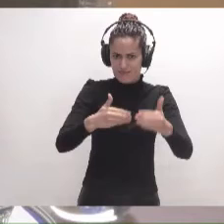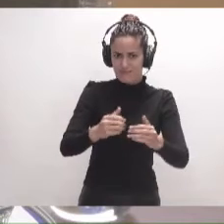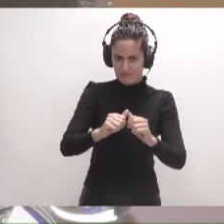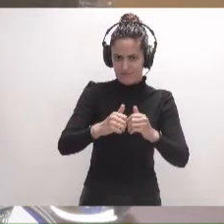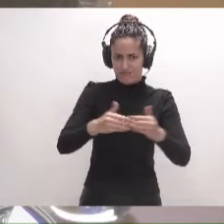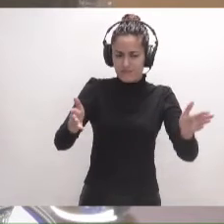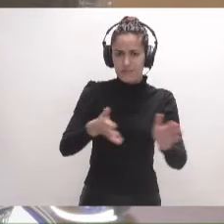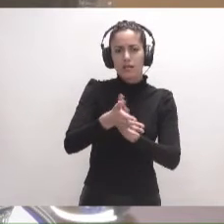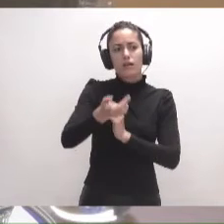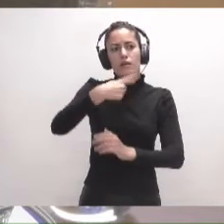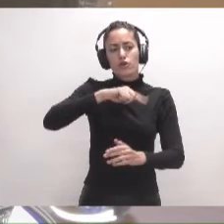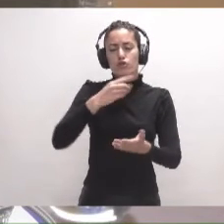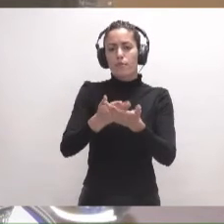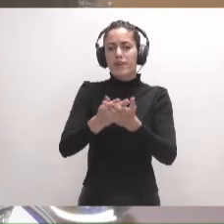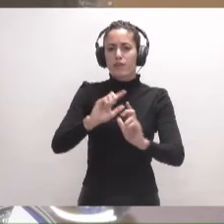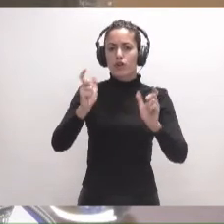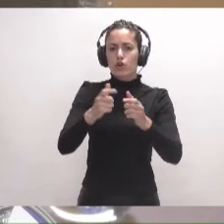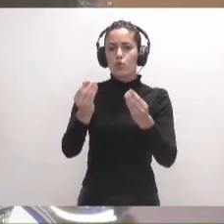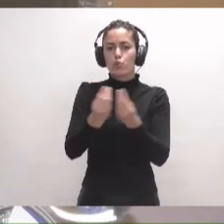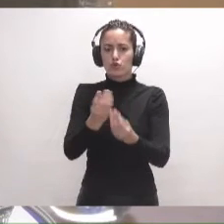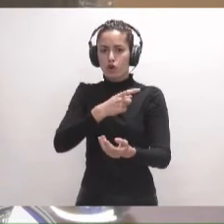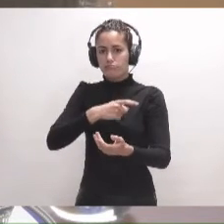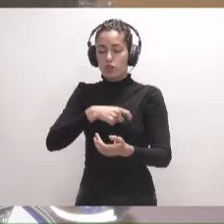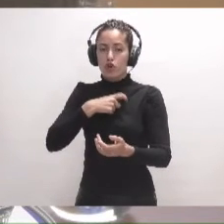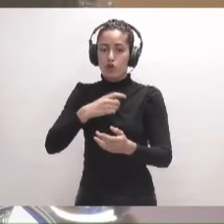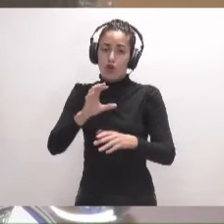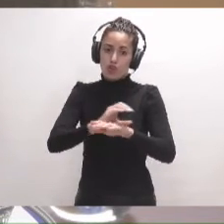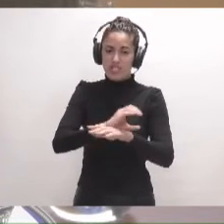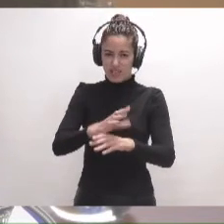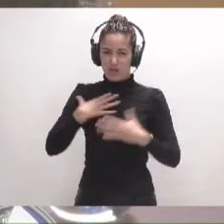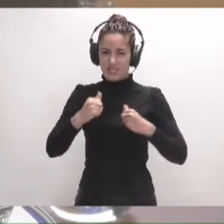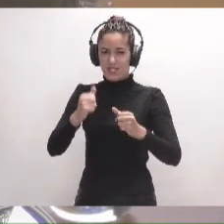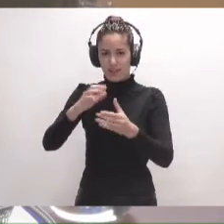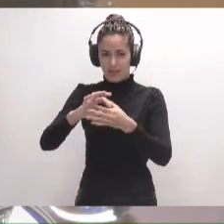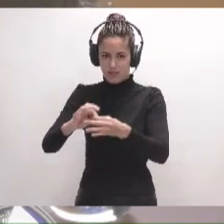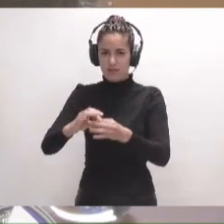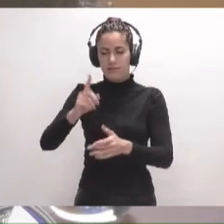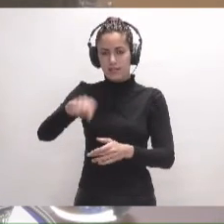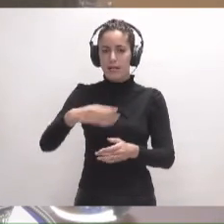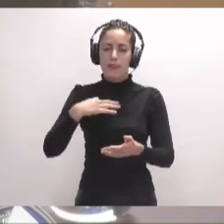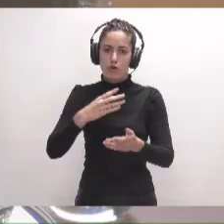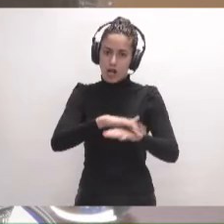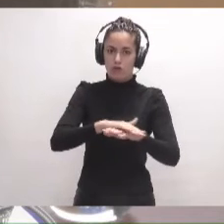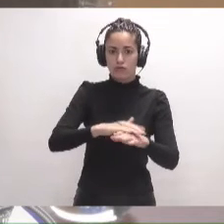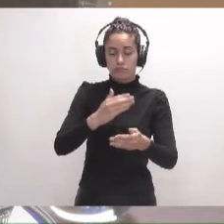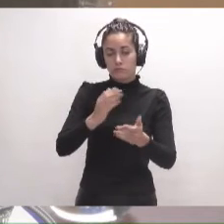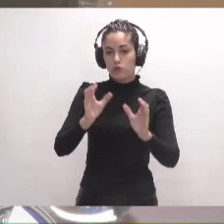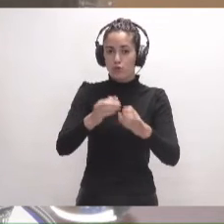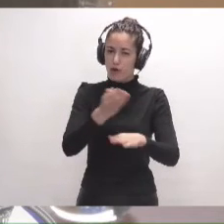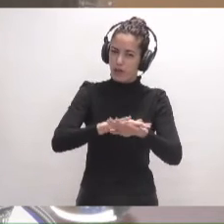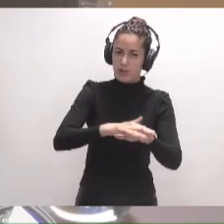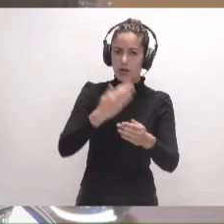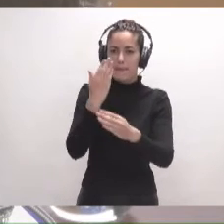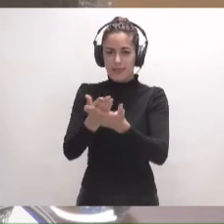pedida una reunión con el consejero de Sanidad también, a la cual le pedimos al Grupo de Gobierno que se sume para buscar